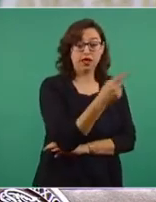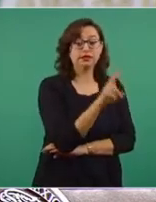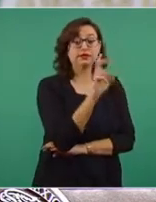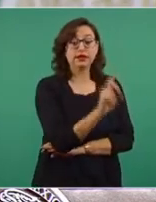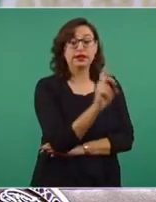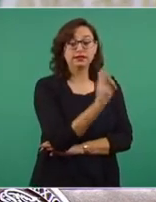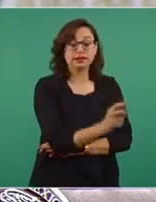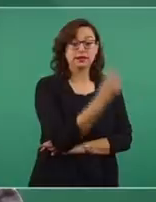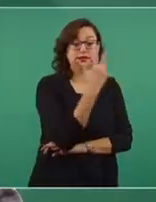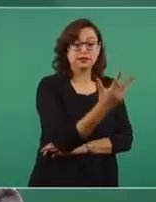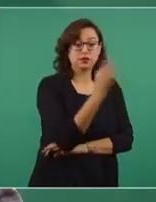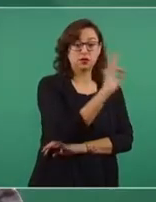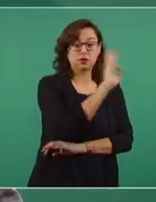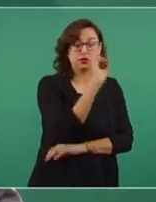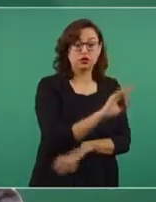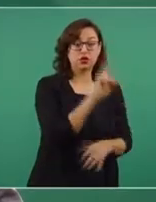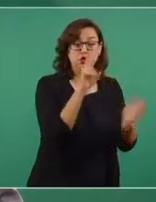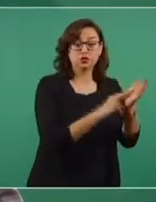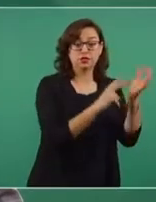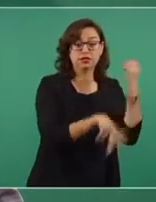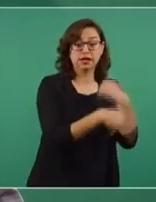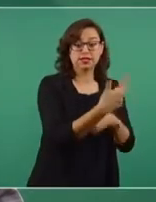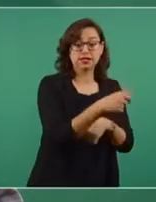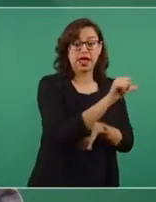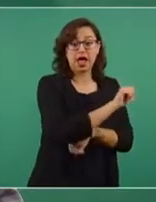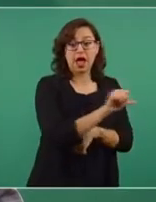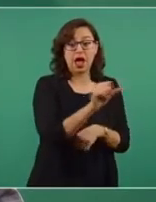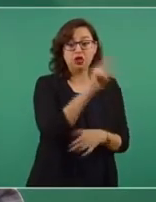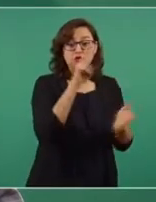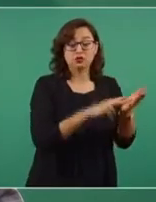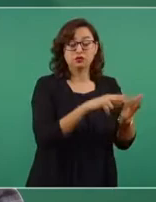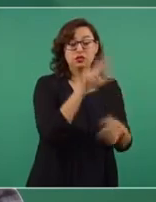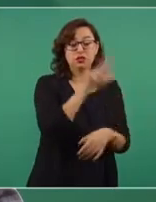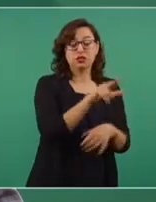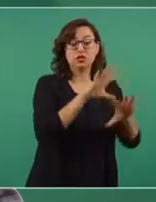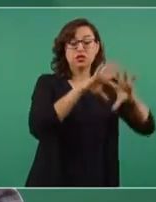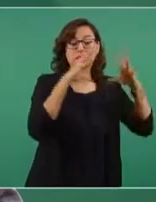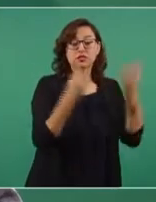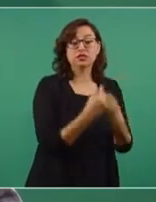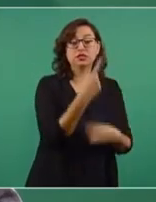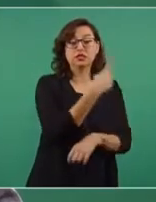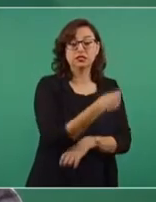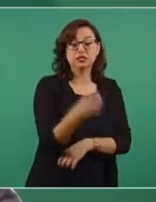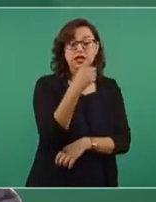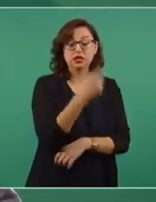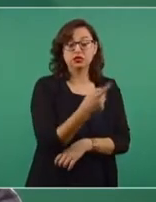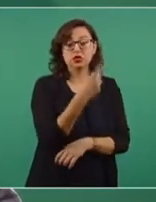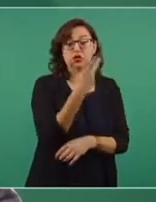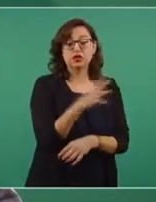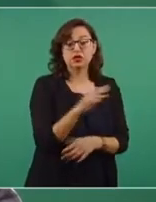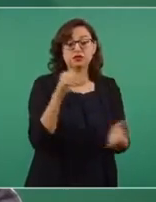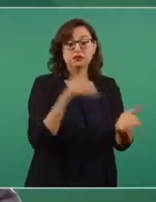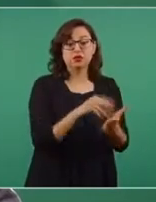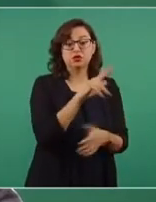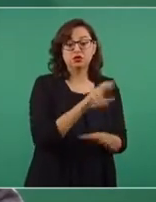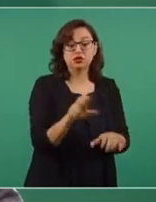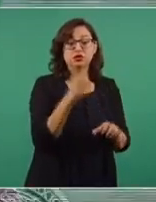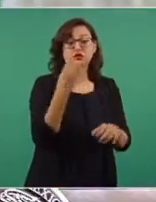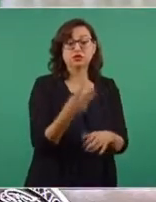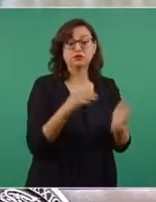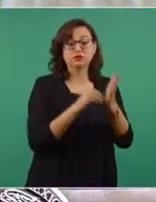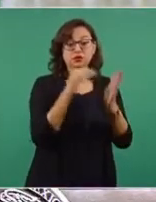2013 a 2018, con un monto de 106 mil 803 millones de pesos.